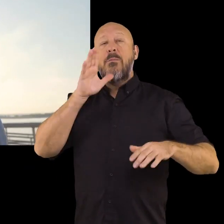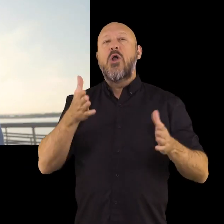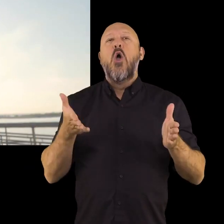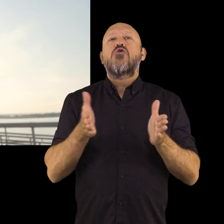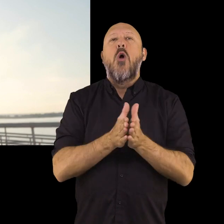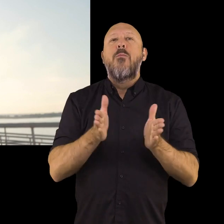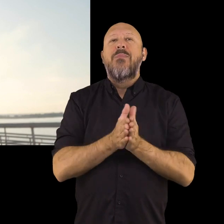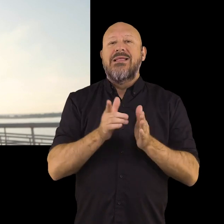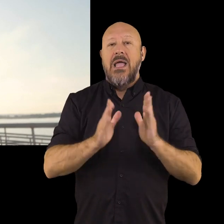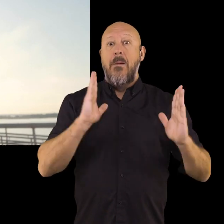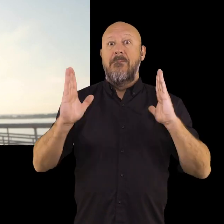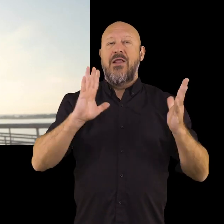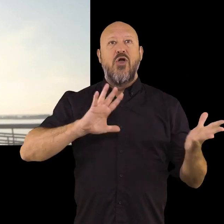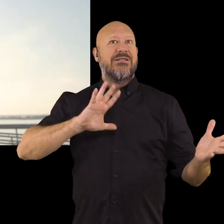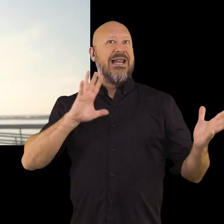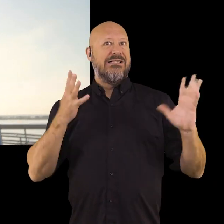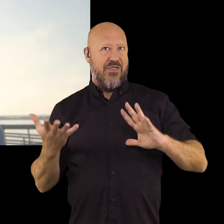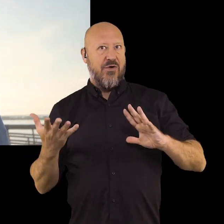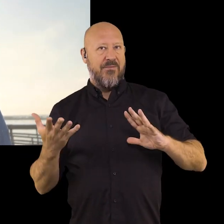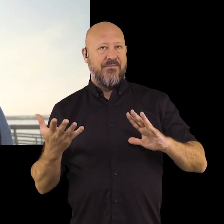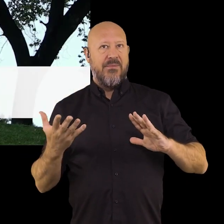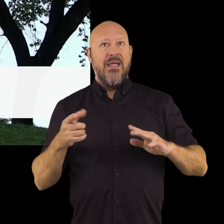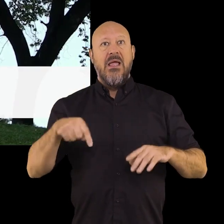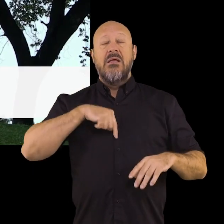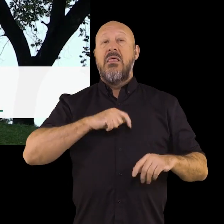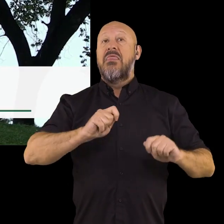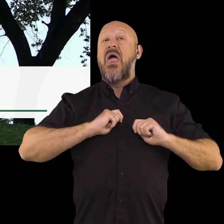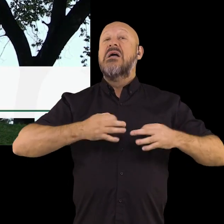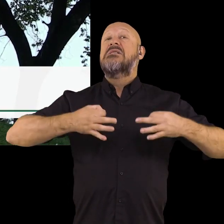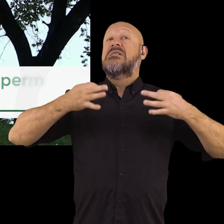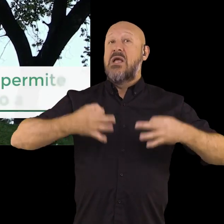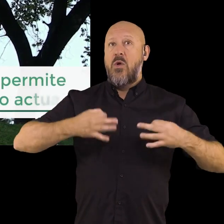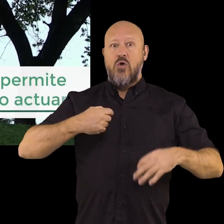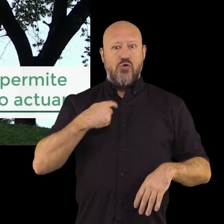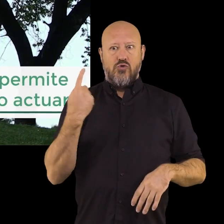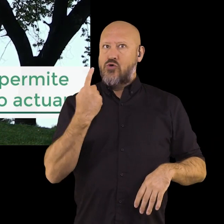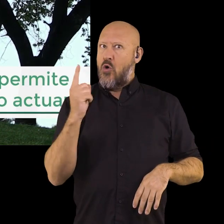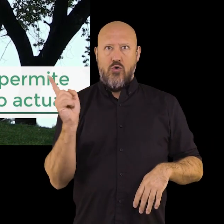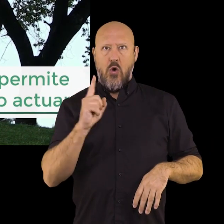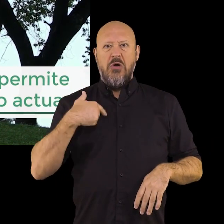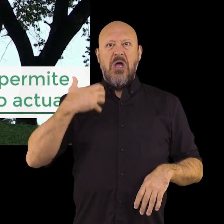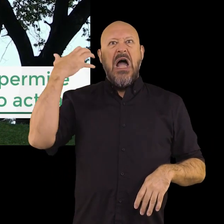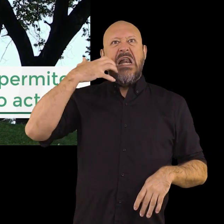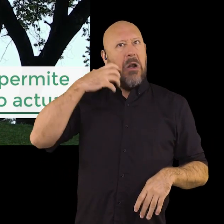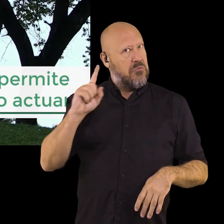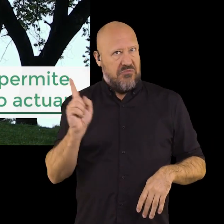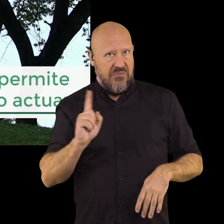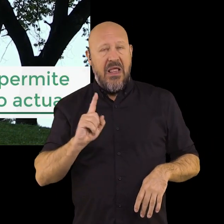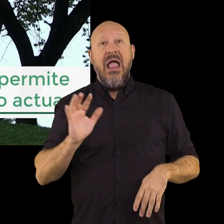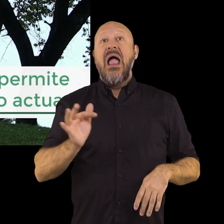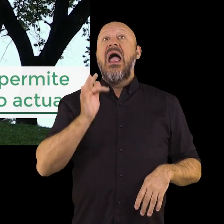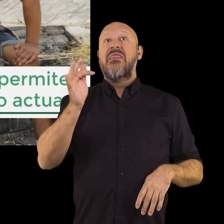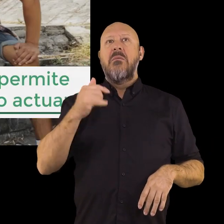ofrecen una compañía en este periodo de transición. Me generan seguridad, no estoy solo ni soy raro